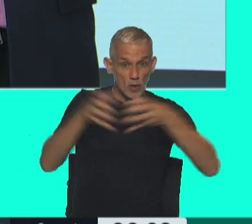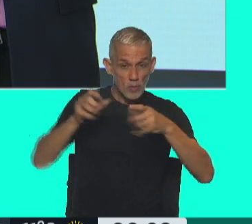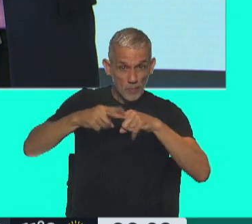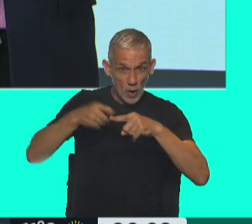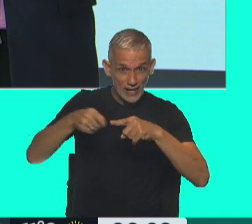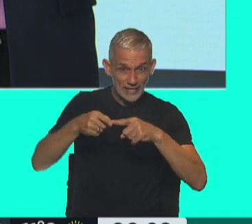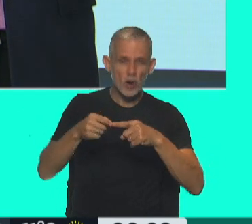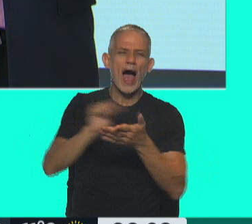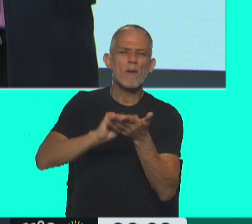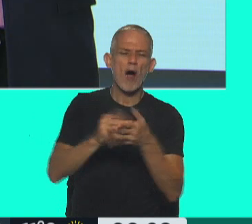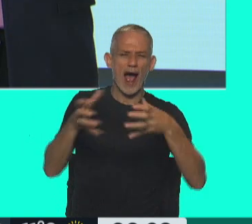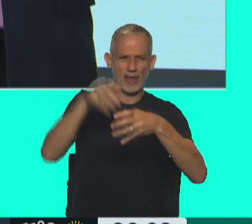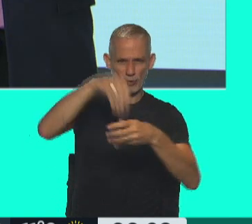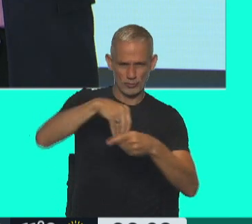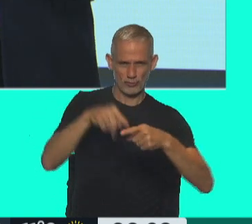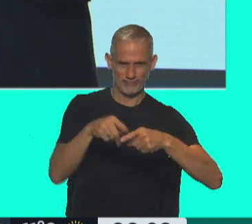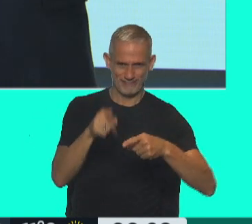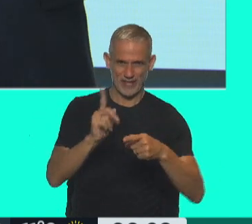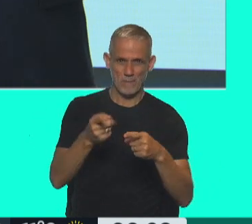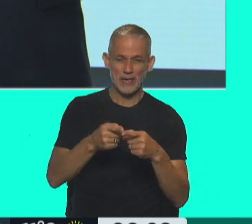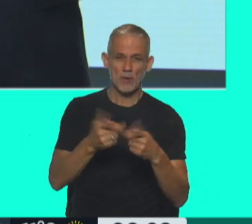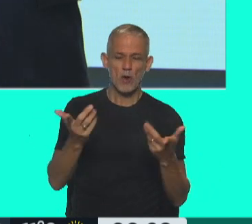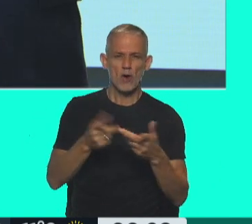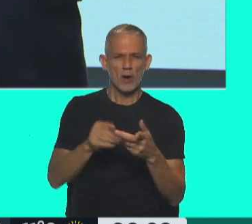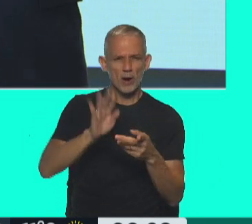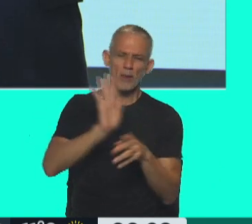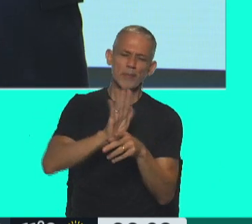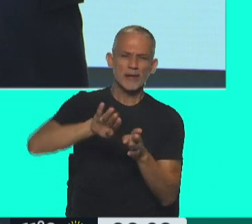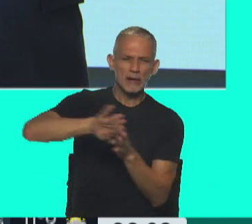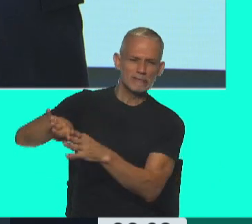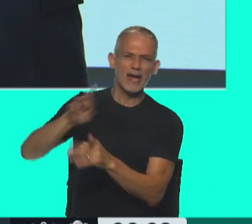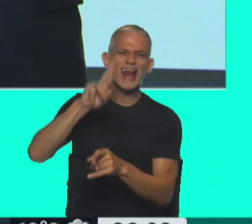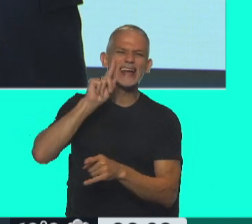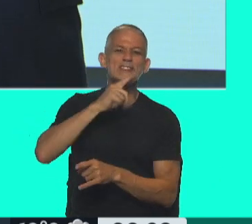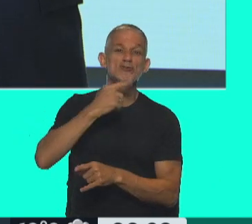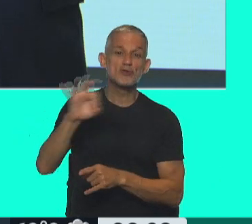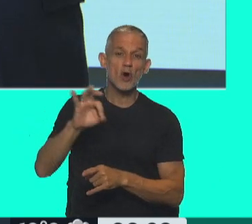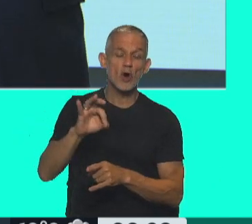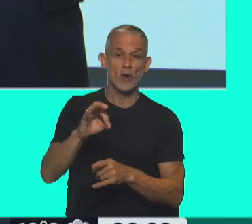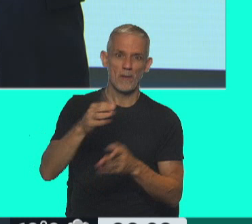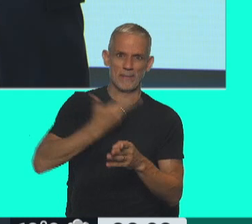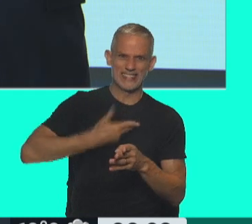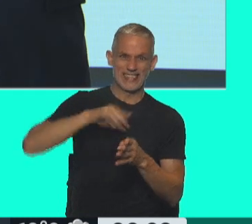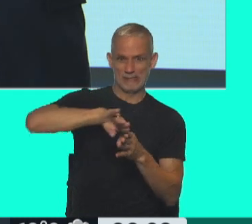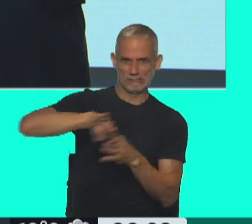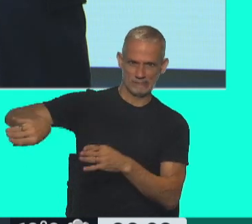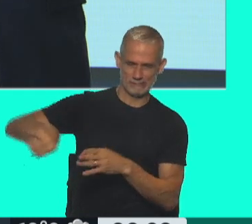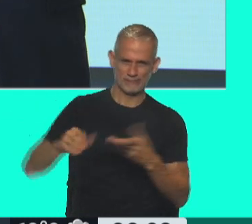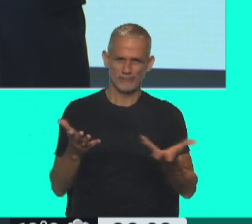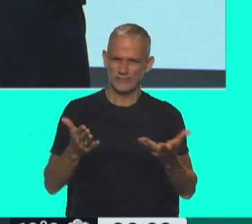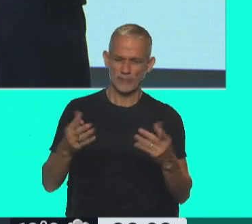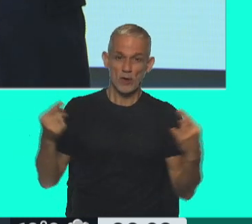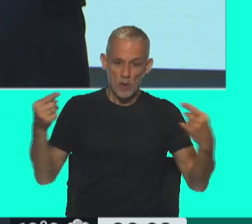política de los abogados que es la que desplazó a Rizzo de la presidencia del Colegio Público, es decir, no